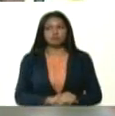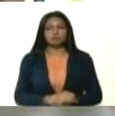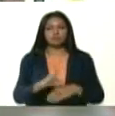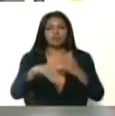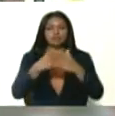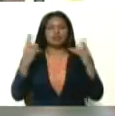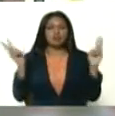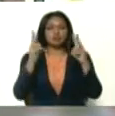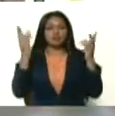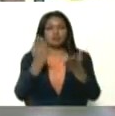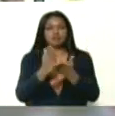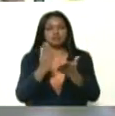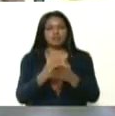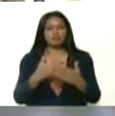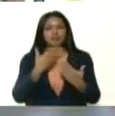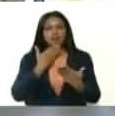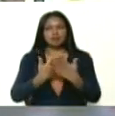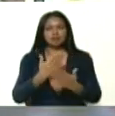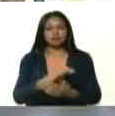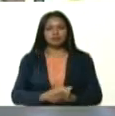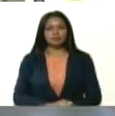hasta la victoria siempre. Gracias.